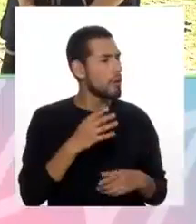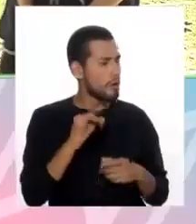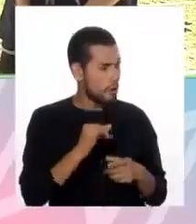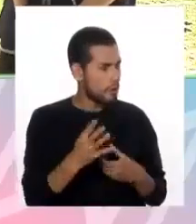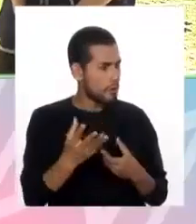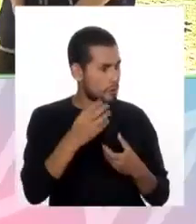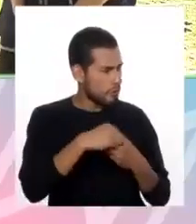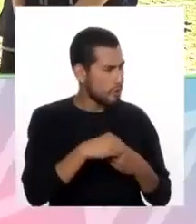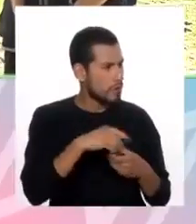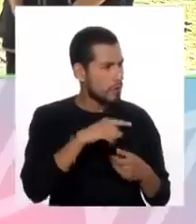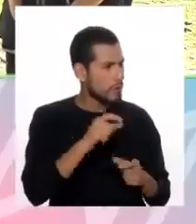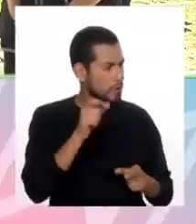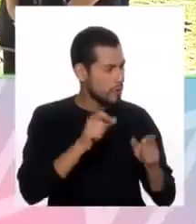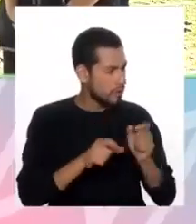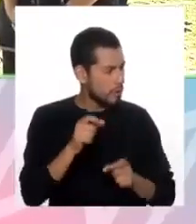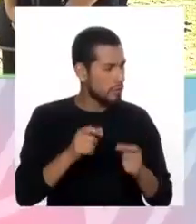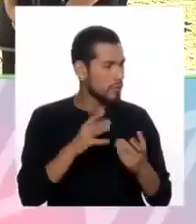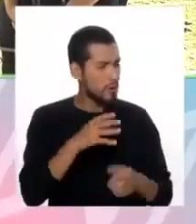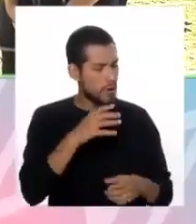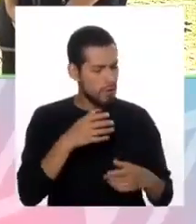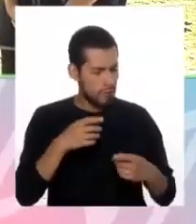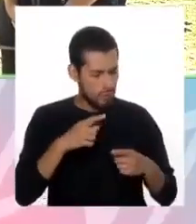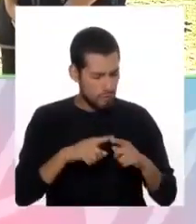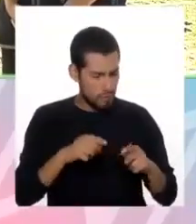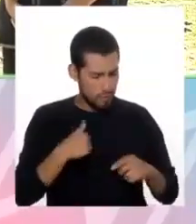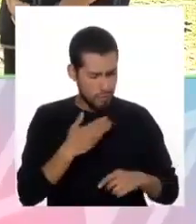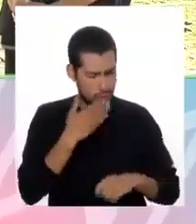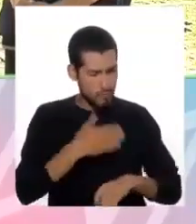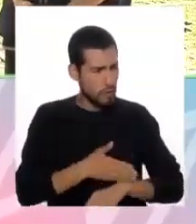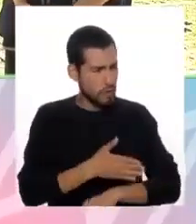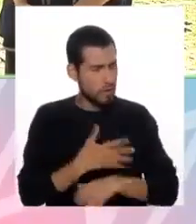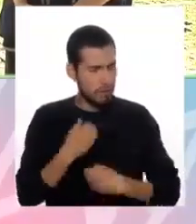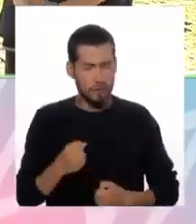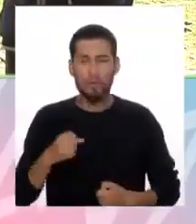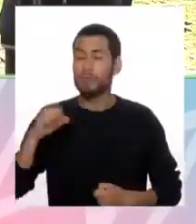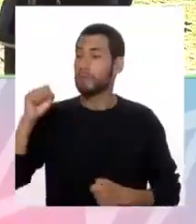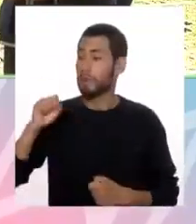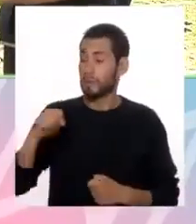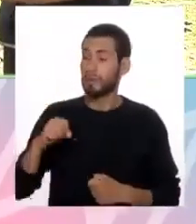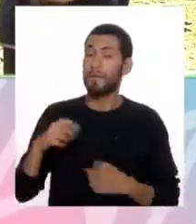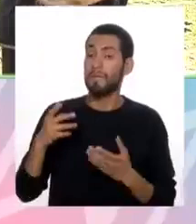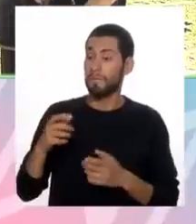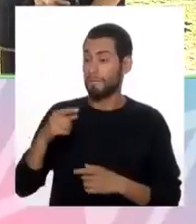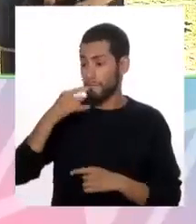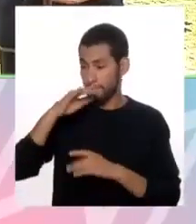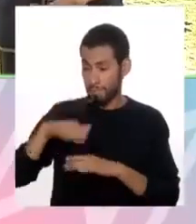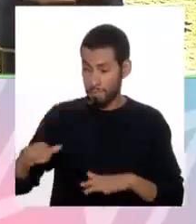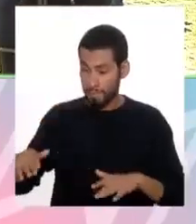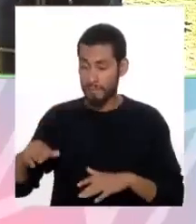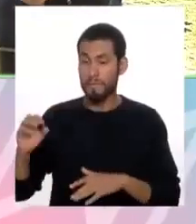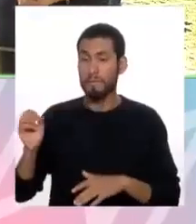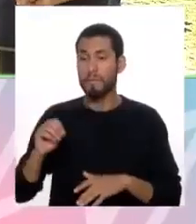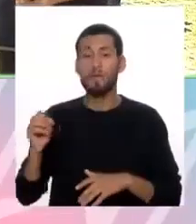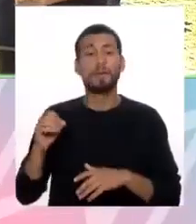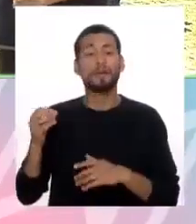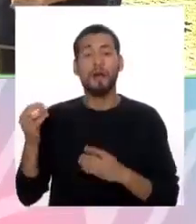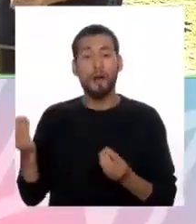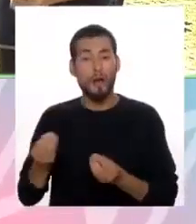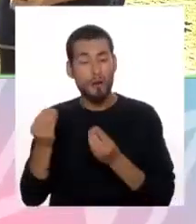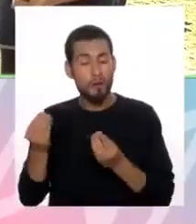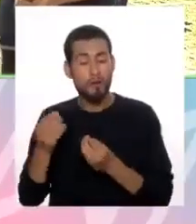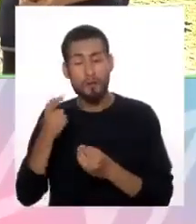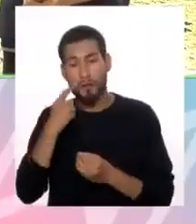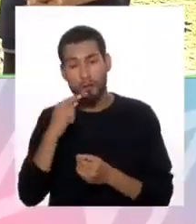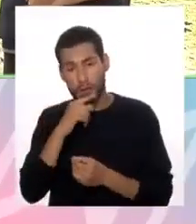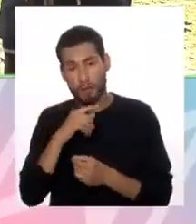también ese entorno en la persona en sí, en su tratamiento? Sí, sí, sobre todo cuando es el caso de niños o niñas y adolescentes,